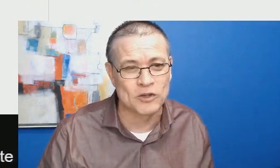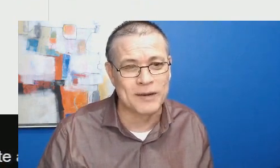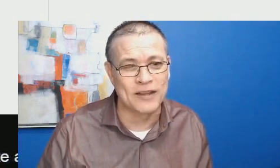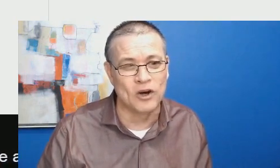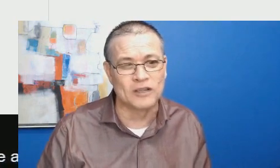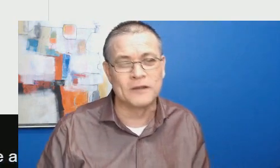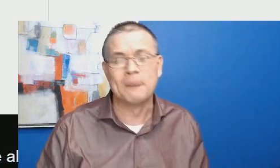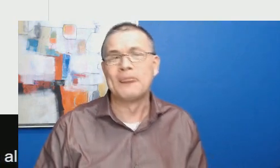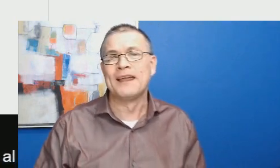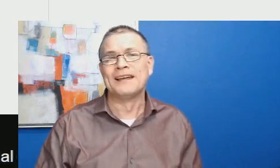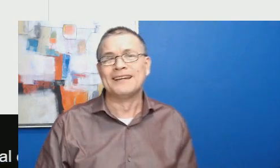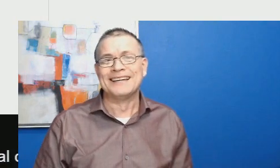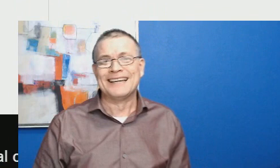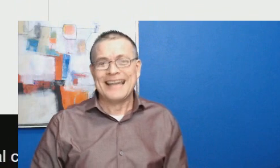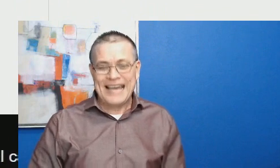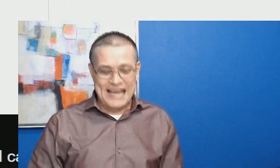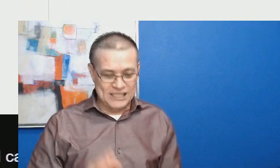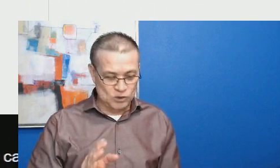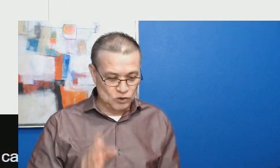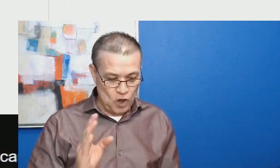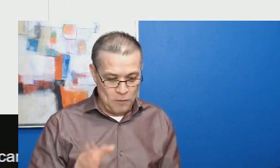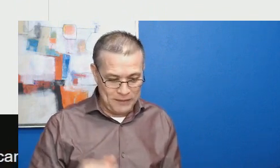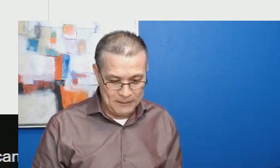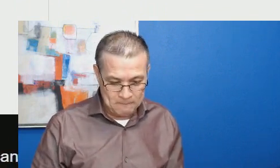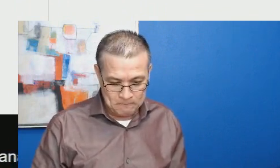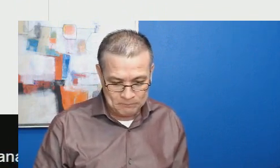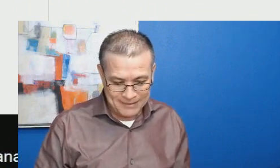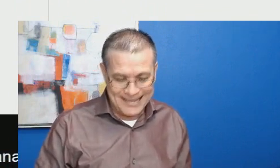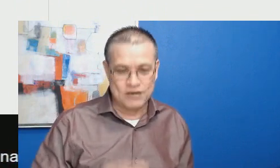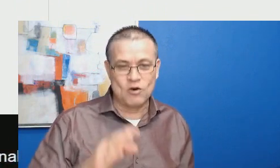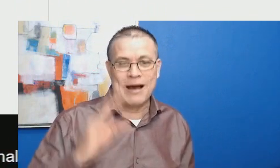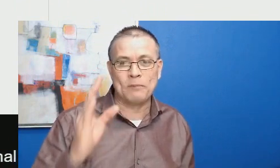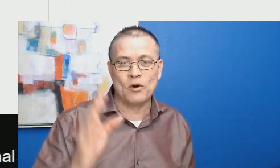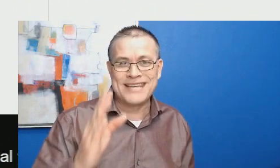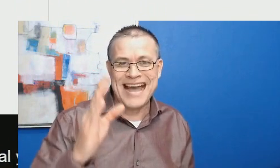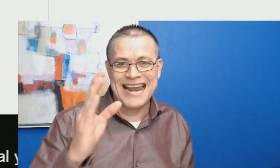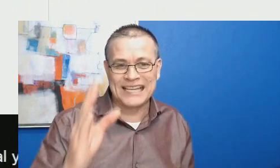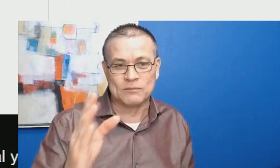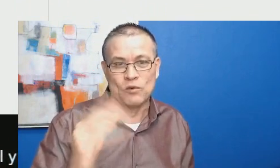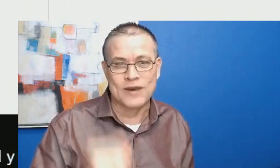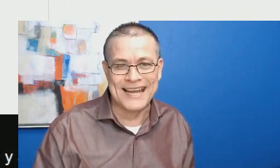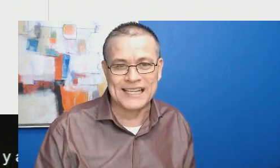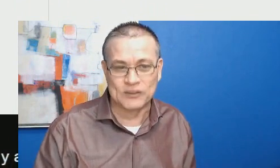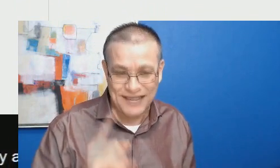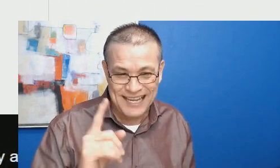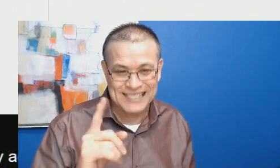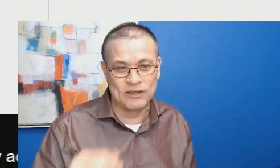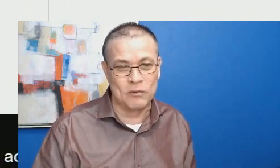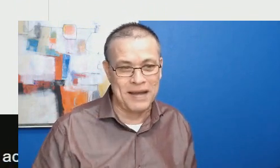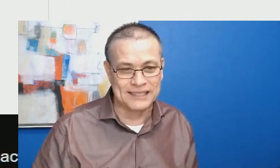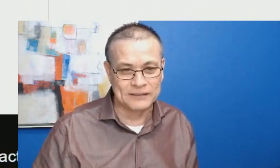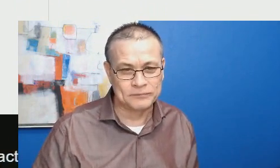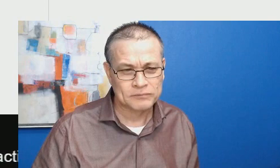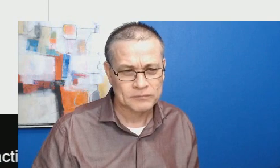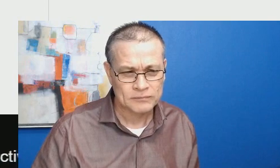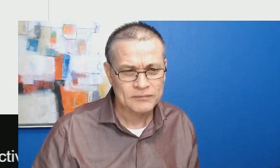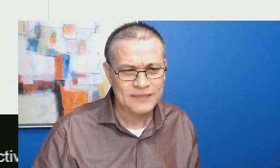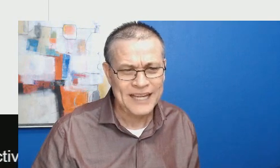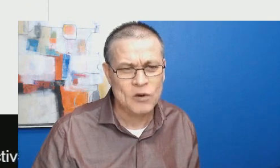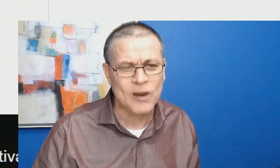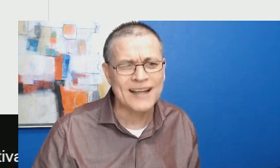que López Obrador es un hombre que no apoya a las mujeres. Fíjense nomás.